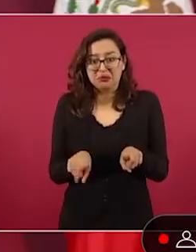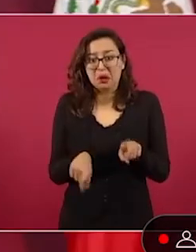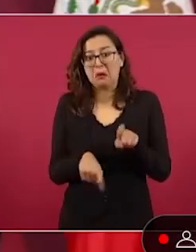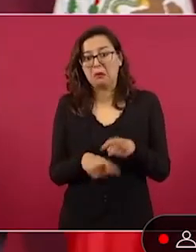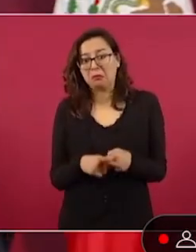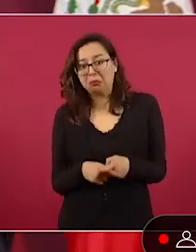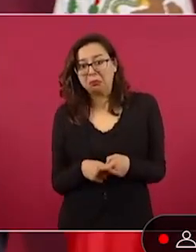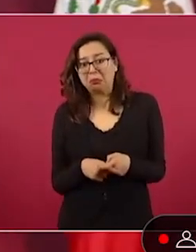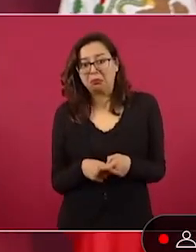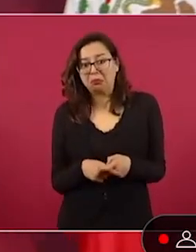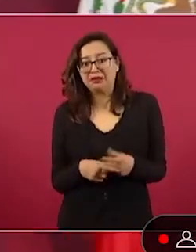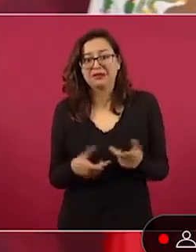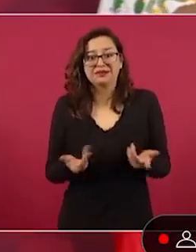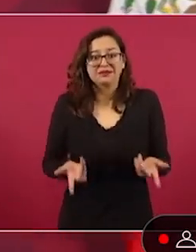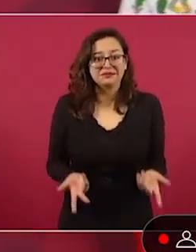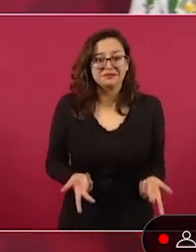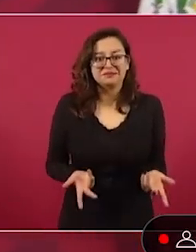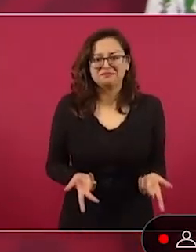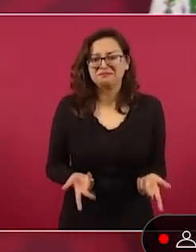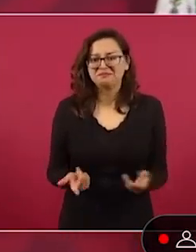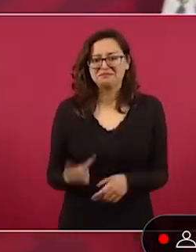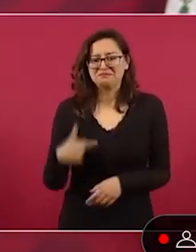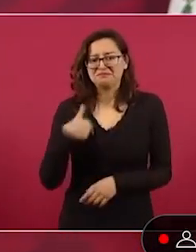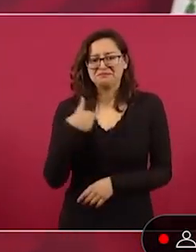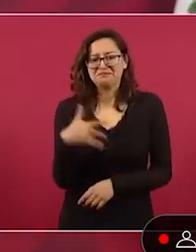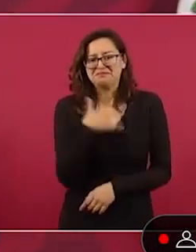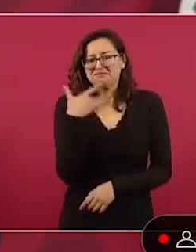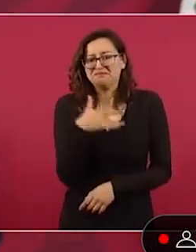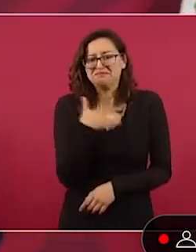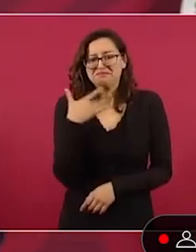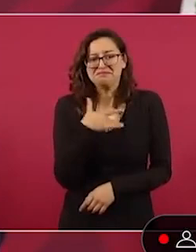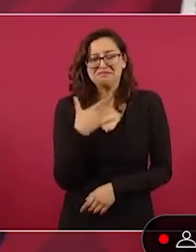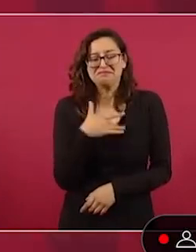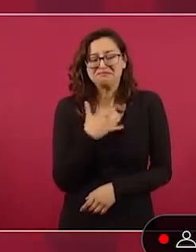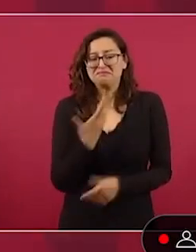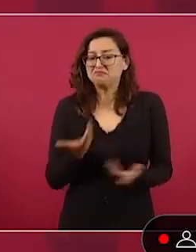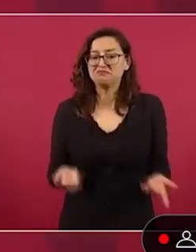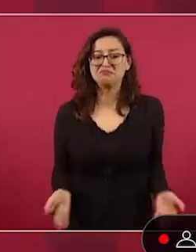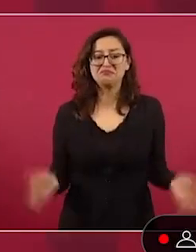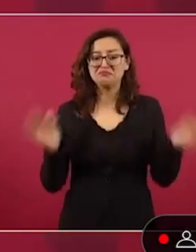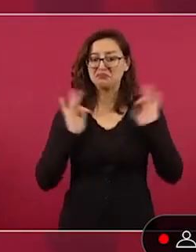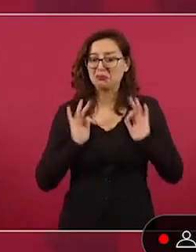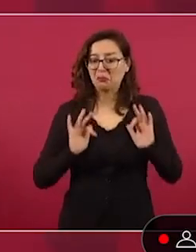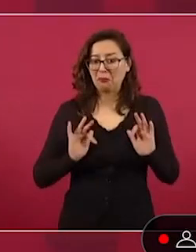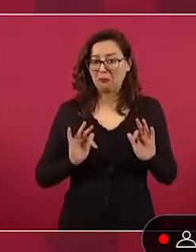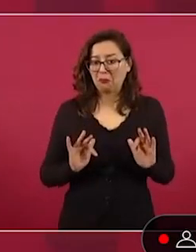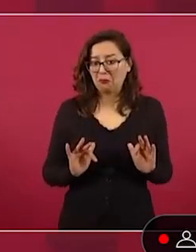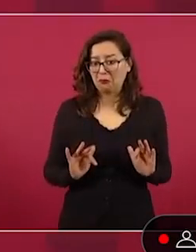porque estaba yo tranquilo.